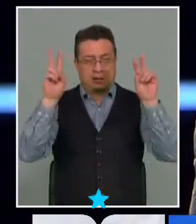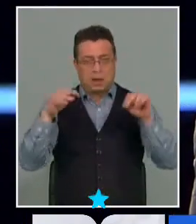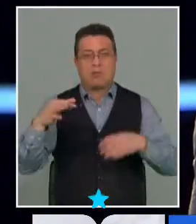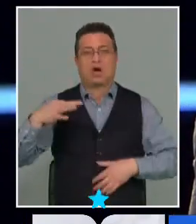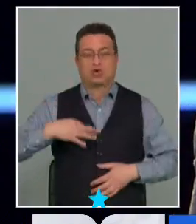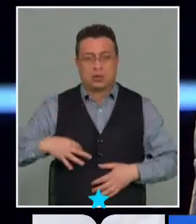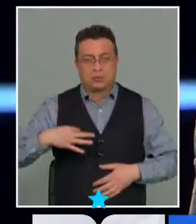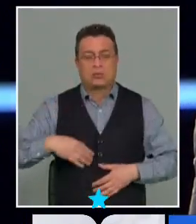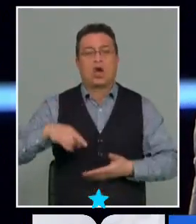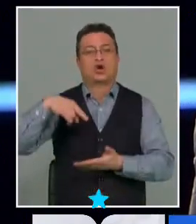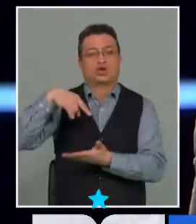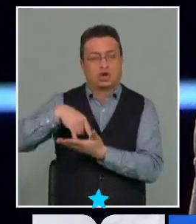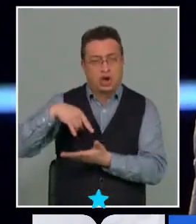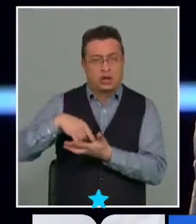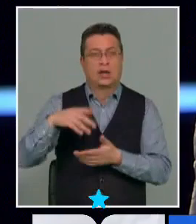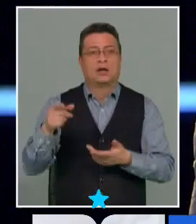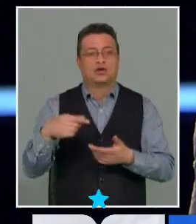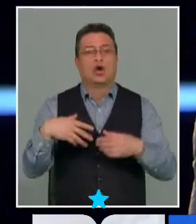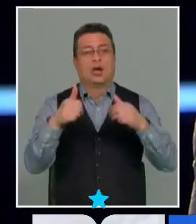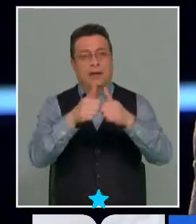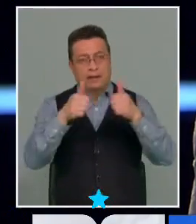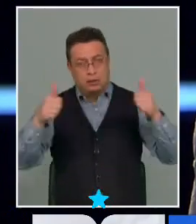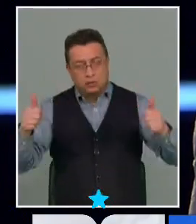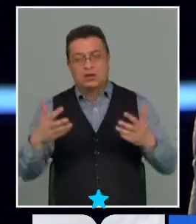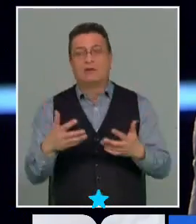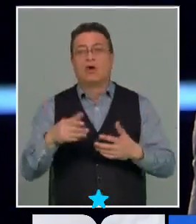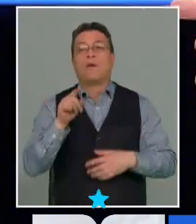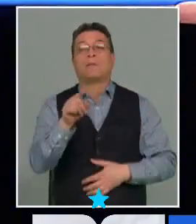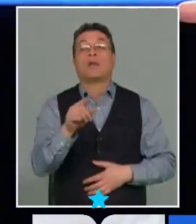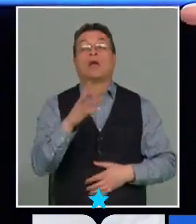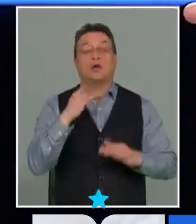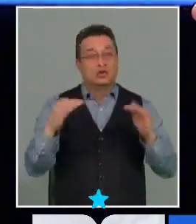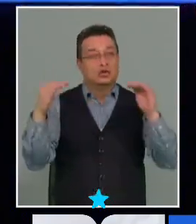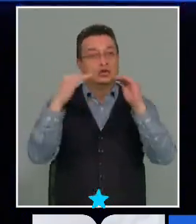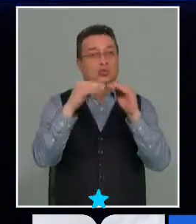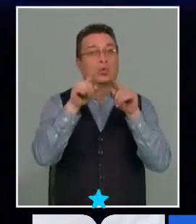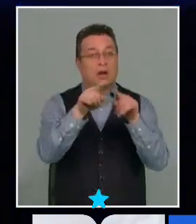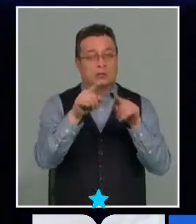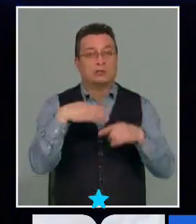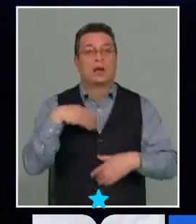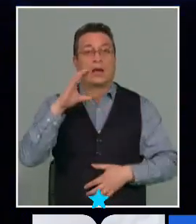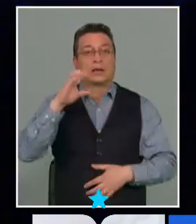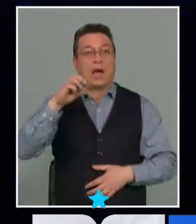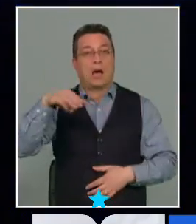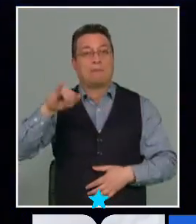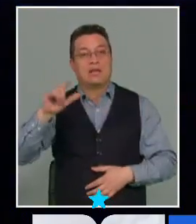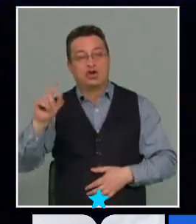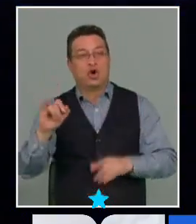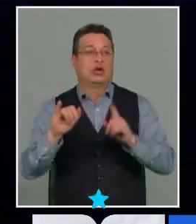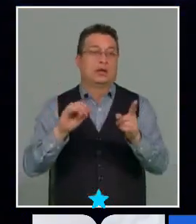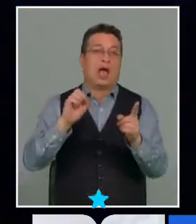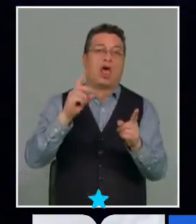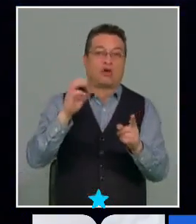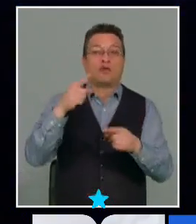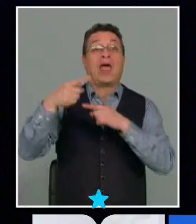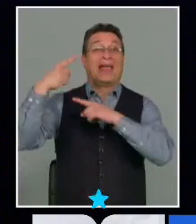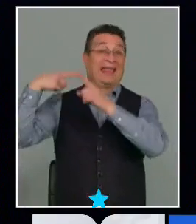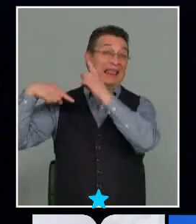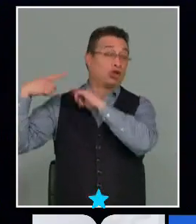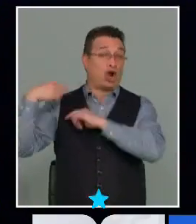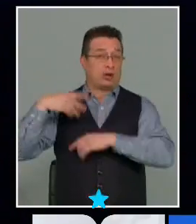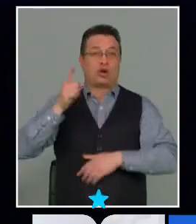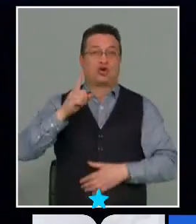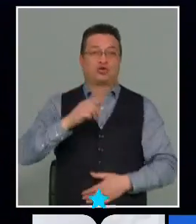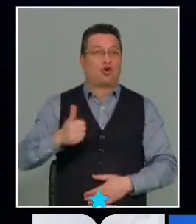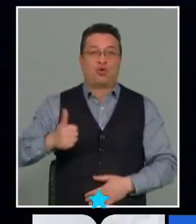ciudadanía con el congreso con el ejecutivo igualmente pero tomando lo que dice Adolfo Camilo hay una historia donde efectivamente no se ha cumplido